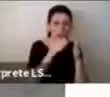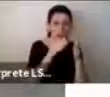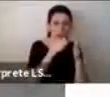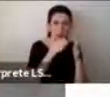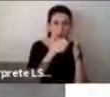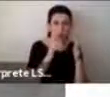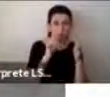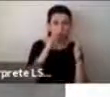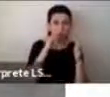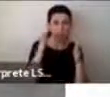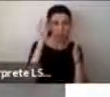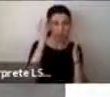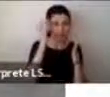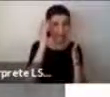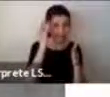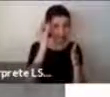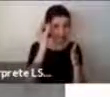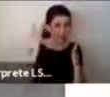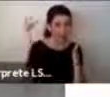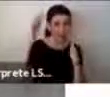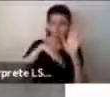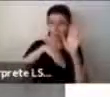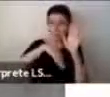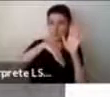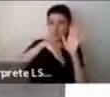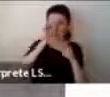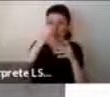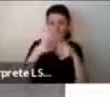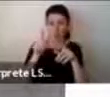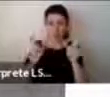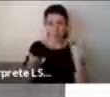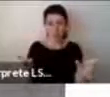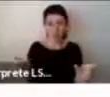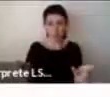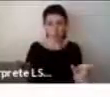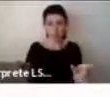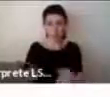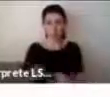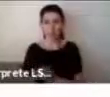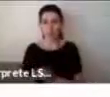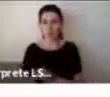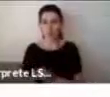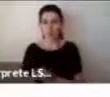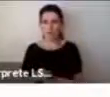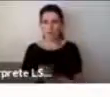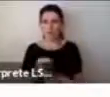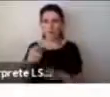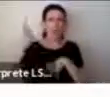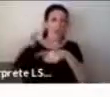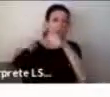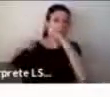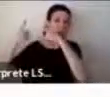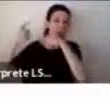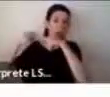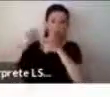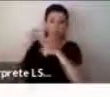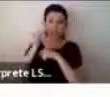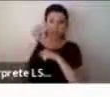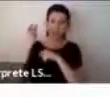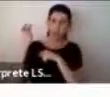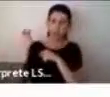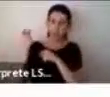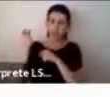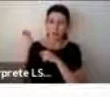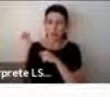inteligencia que está sobre el problema. Y de hecho, si vamos a las revisiones a nivel histórica, vemos que hay un montón de